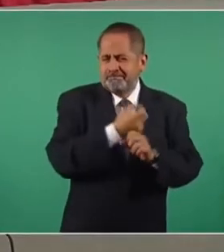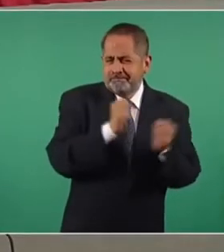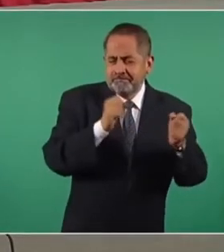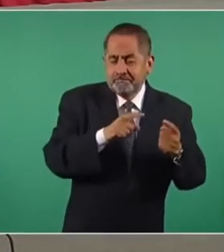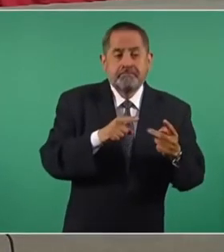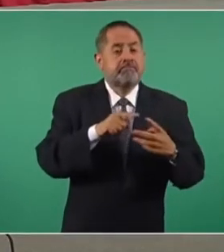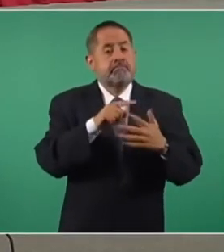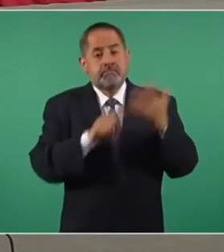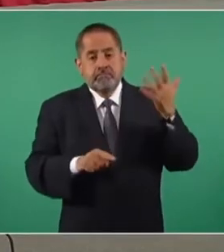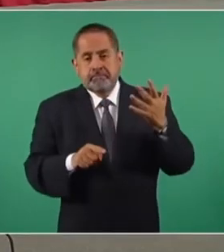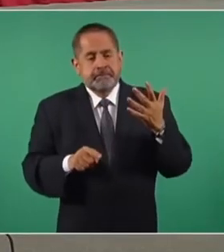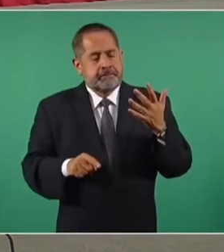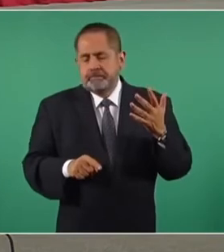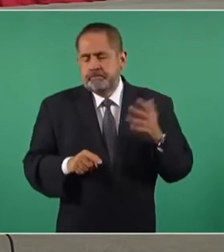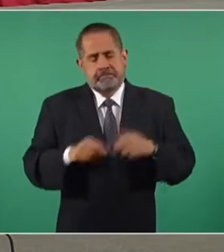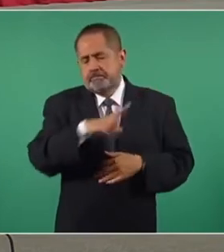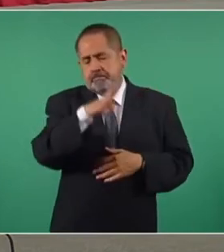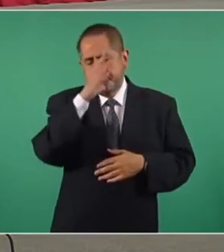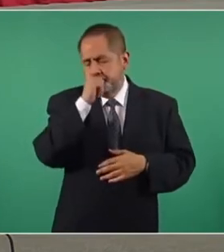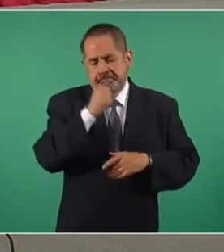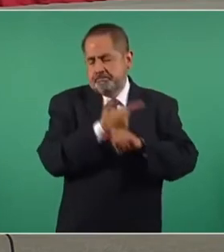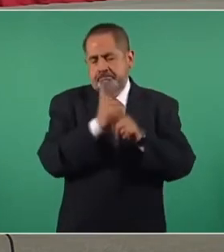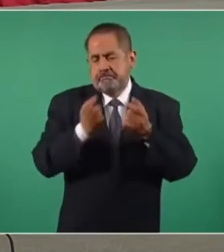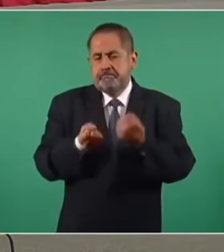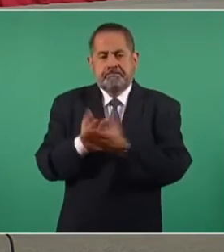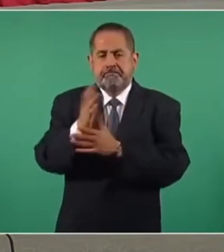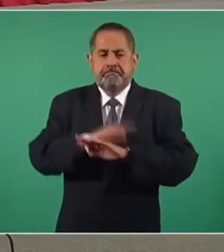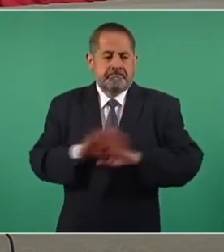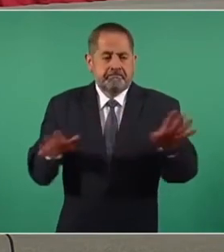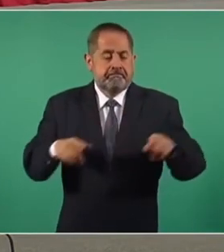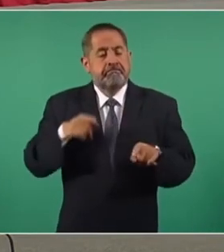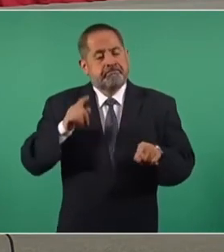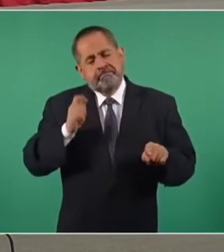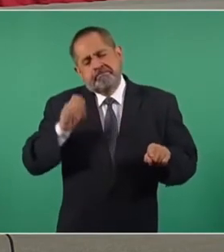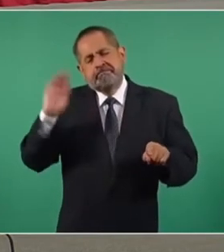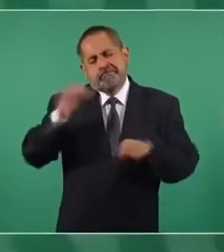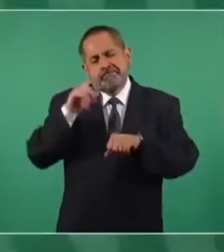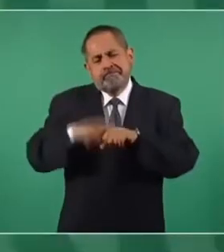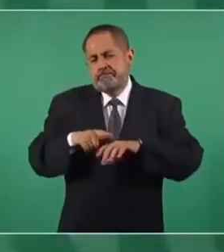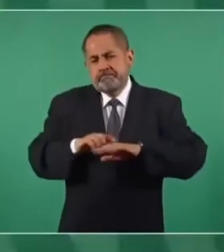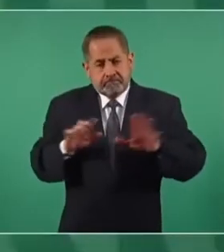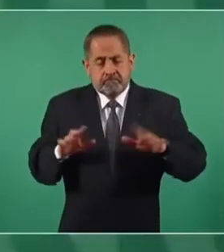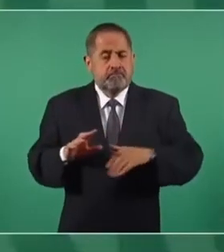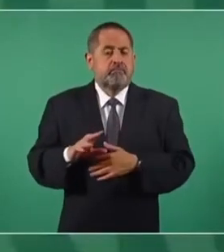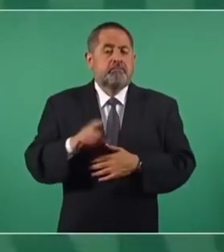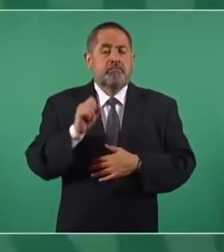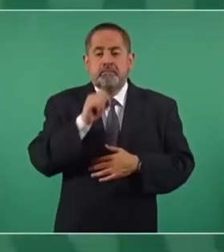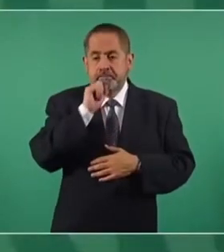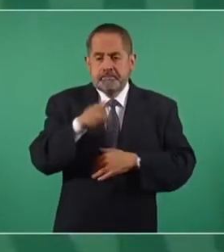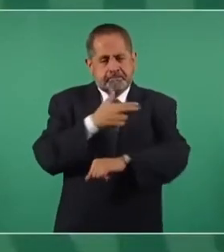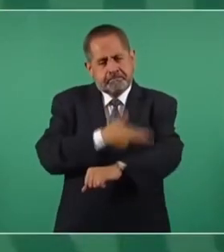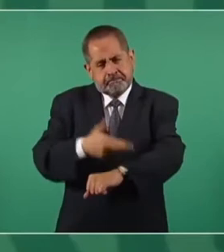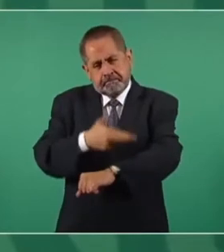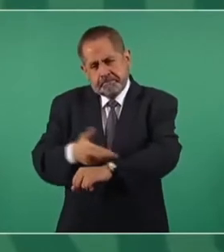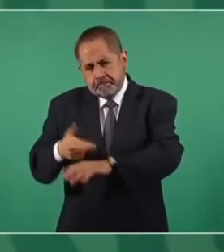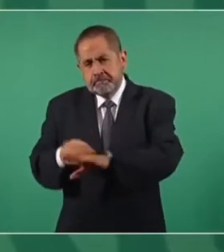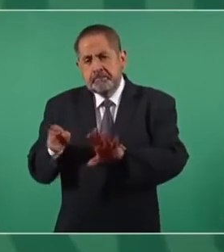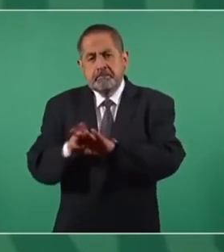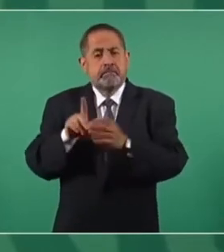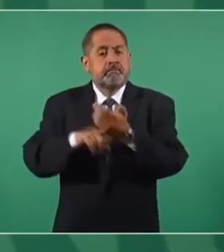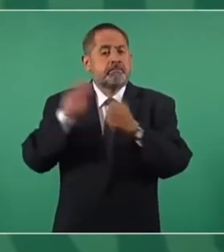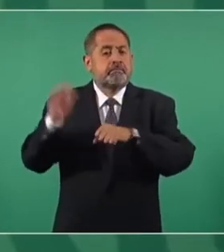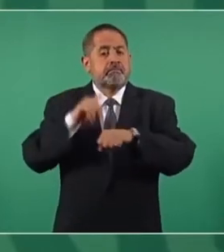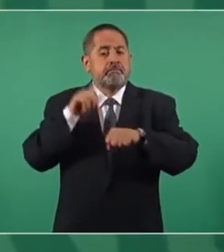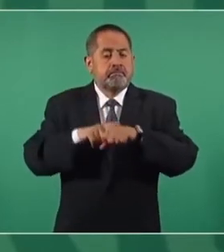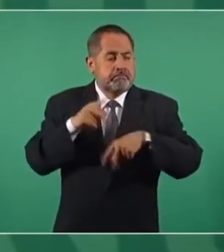prisión preventiva oficiosa, los cuales en su mayoría son del fuero federal. Por ello, además de las gestiones realizadas en materia federal,